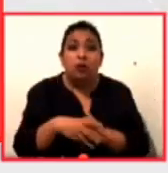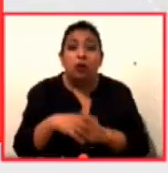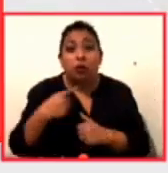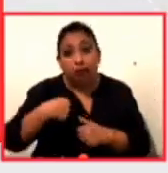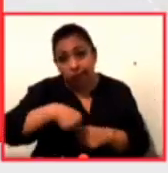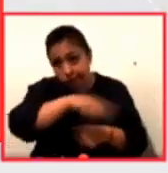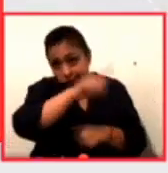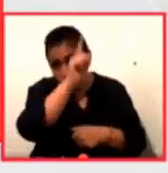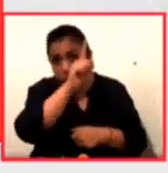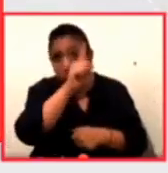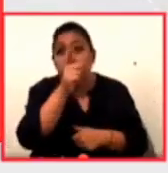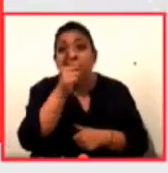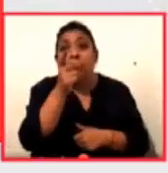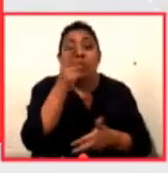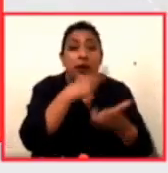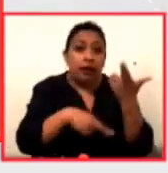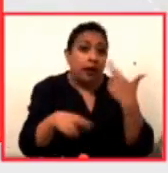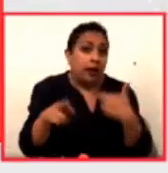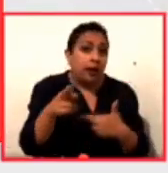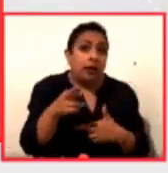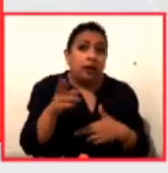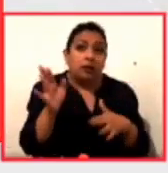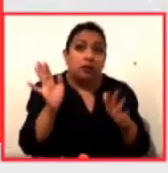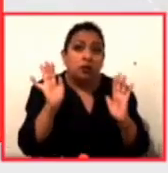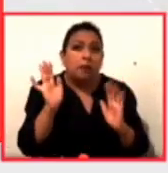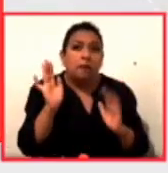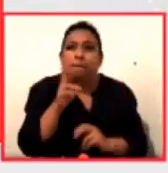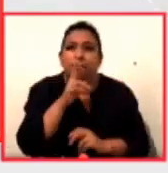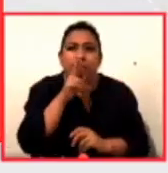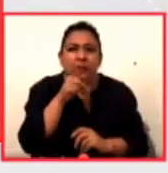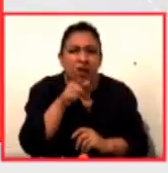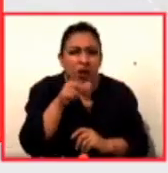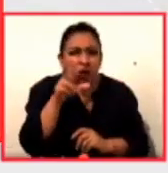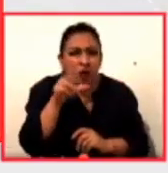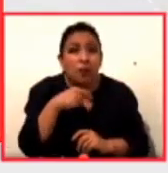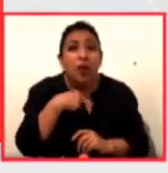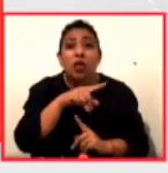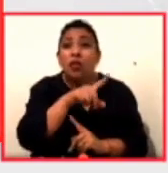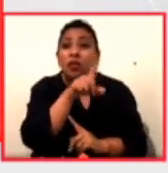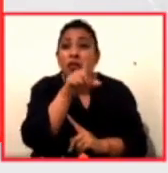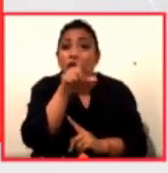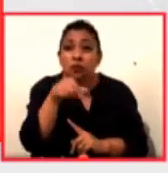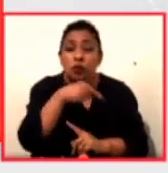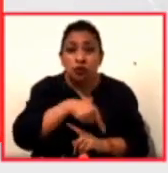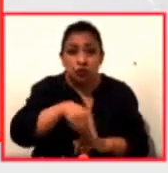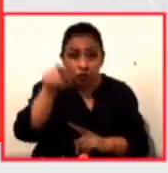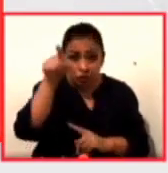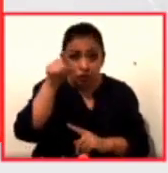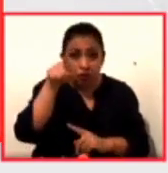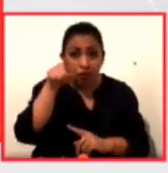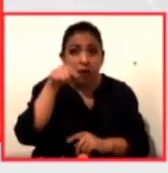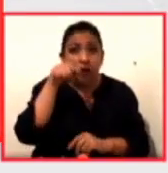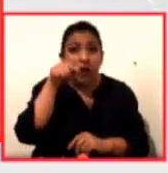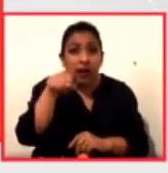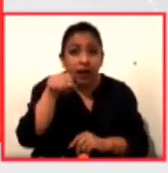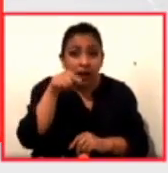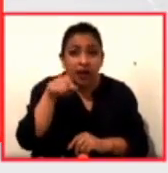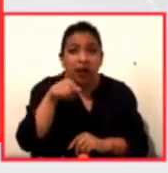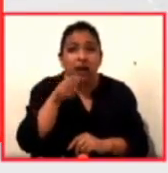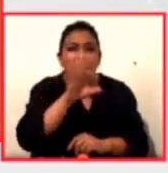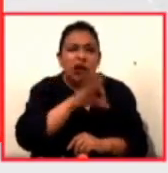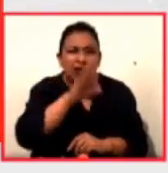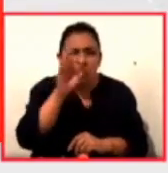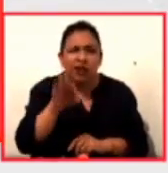o me regreso o me regresa a lo mejor no es posible pero después eso fue al mero principio después las cosas fueron